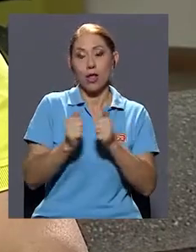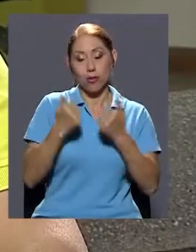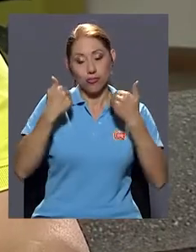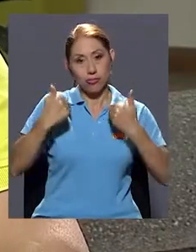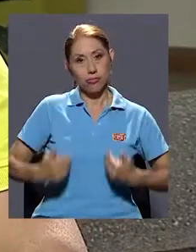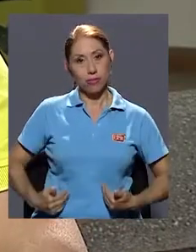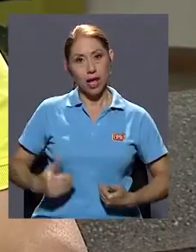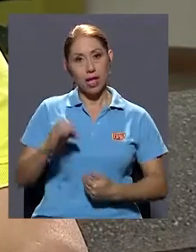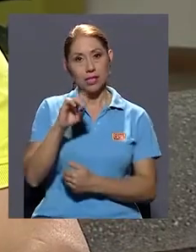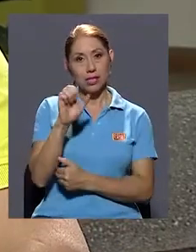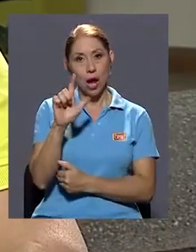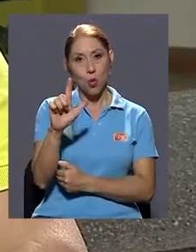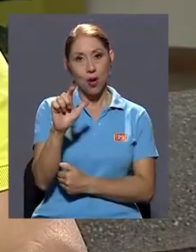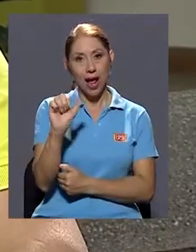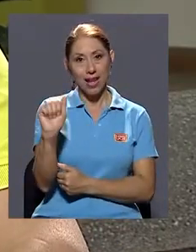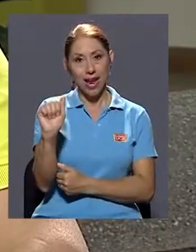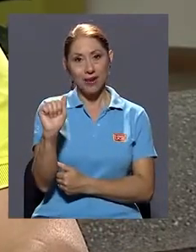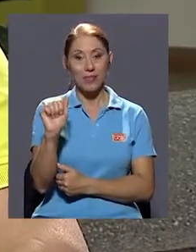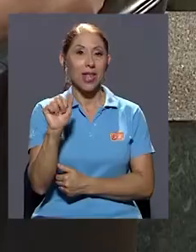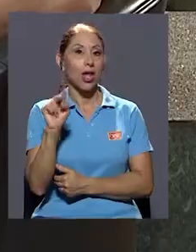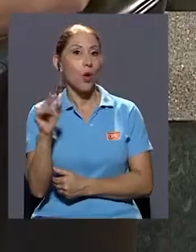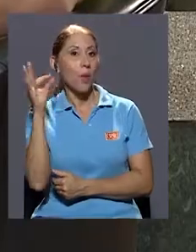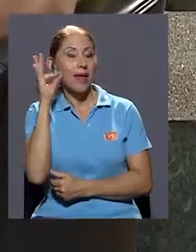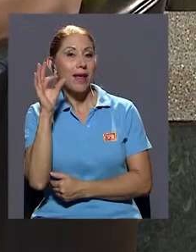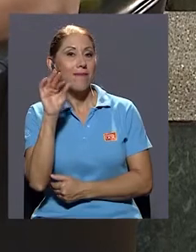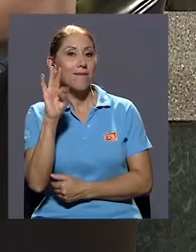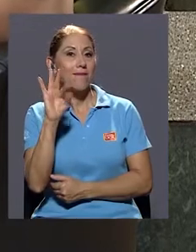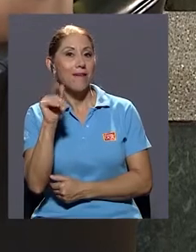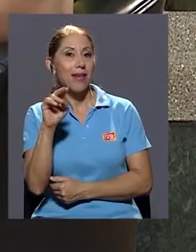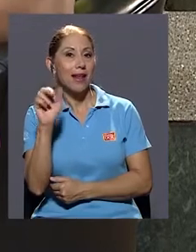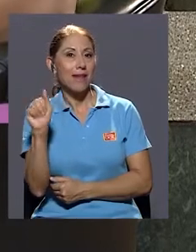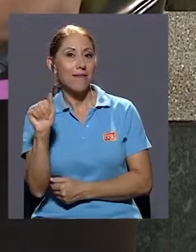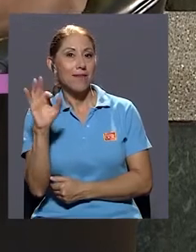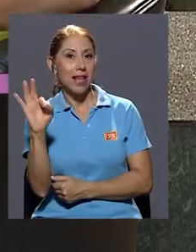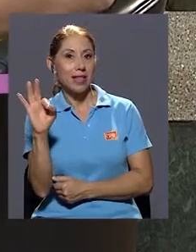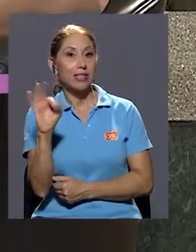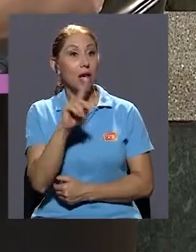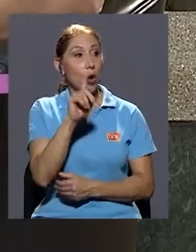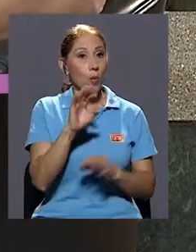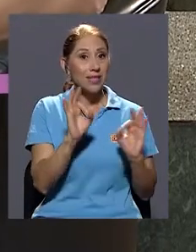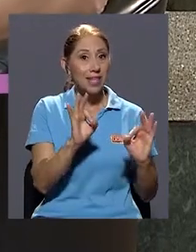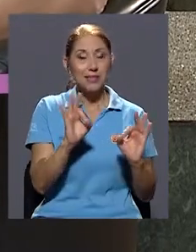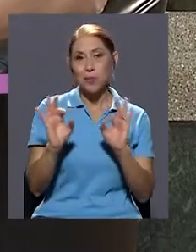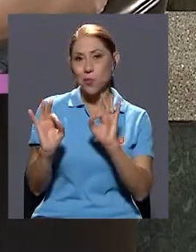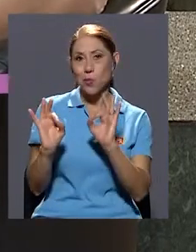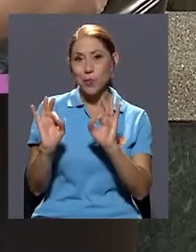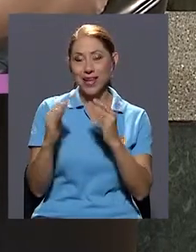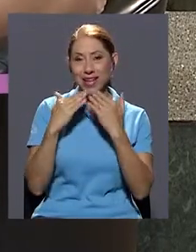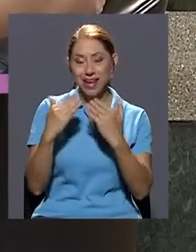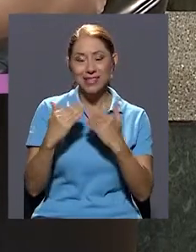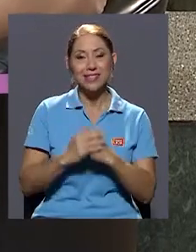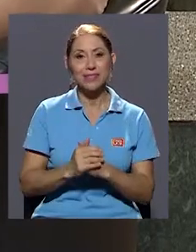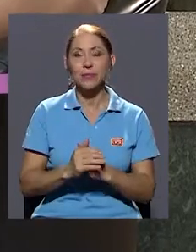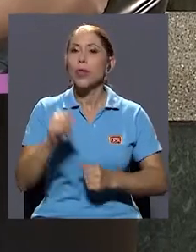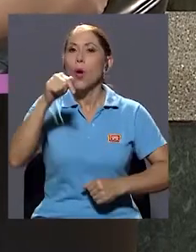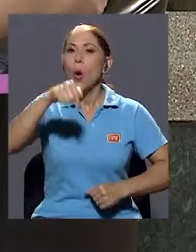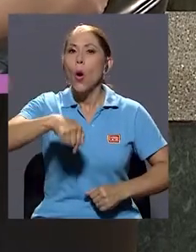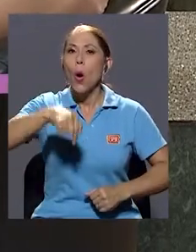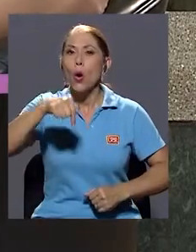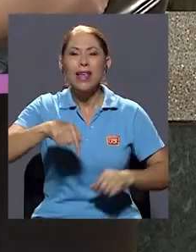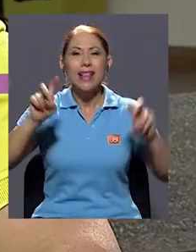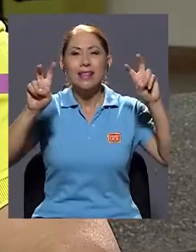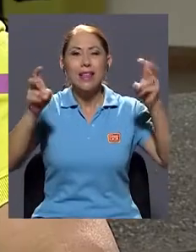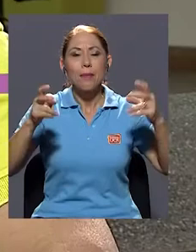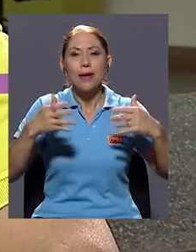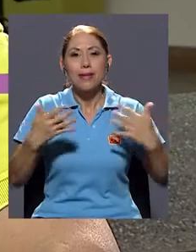acompañando su servidor Saúl Aguilar y mi compañera Fabiola Fernández. ¿Cómo estás, Saúl? Muy bien, gracias. Y pues para hoy,